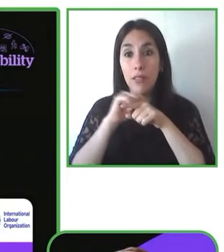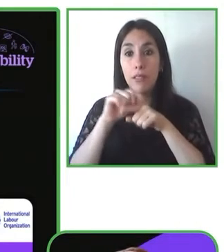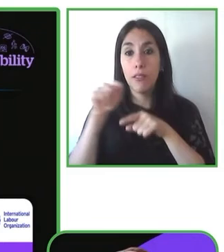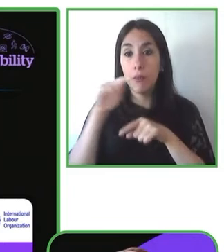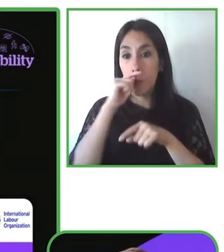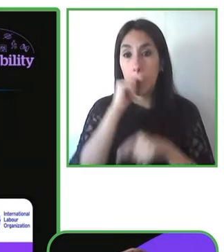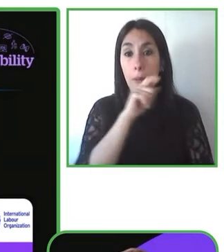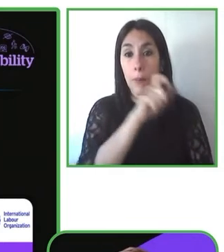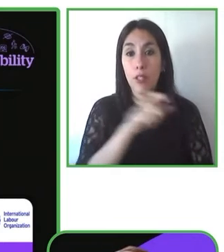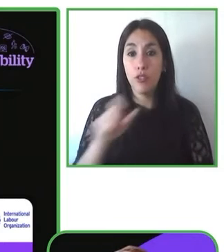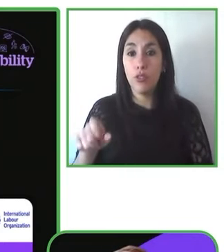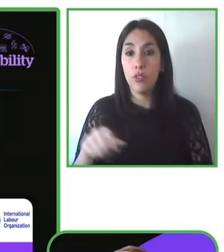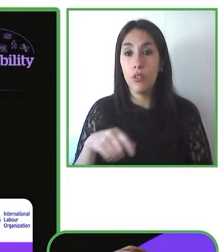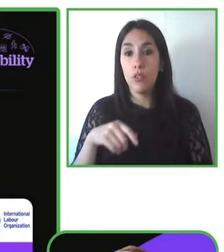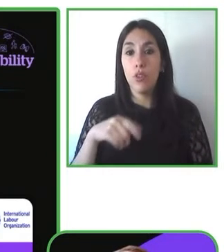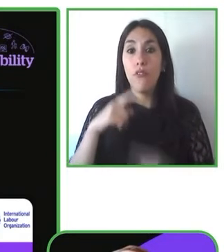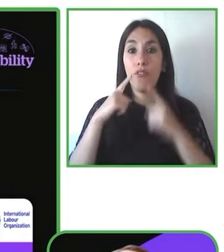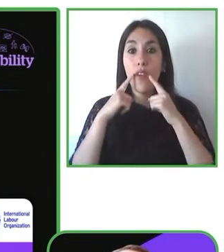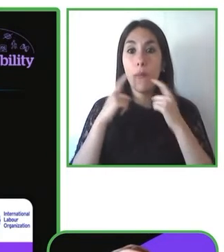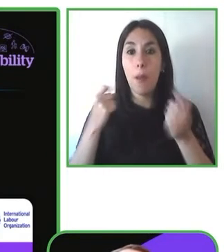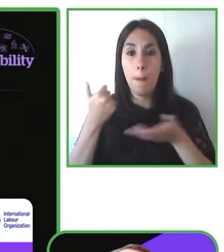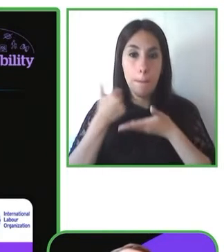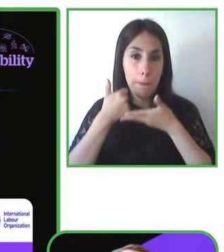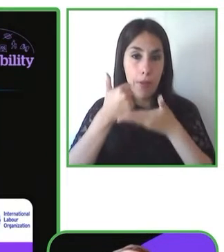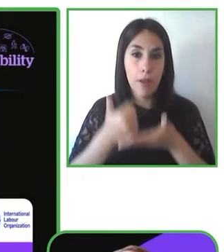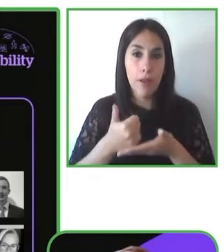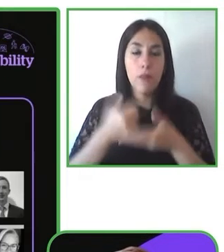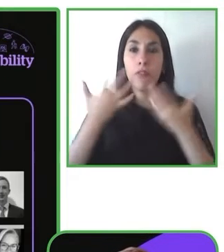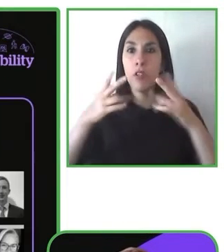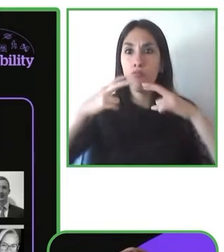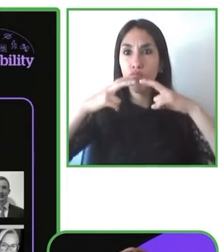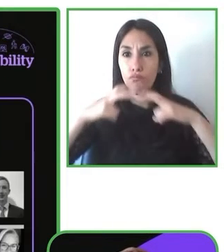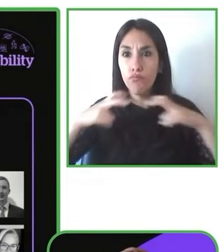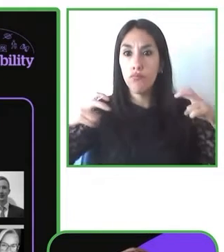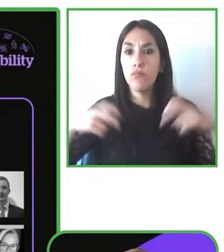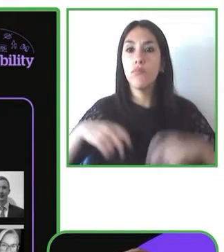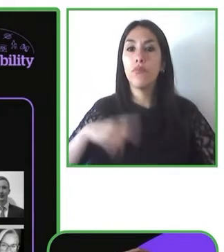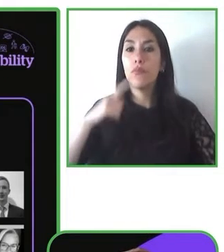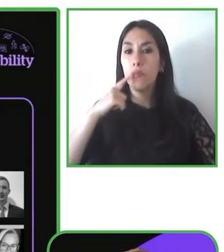analizar la entrega de accesibilidad para el cambio.